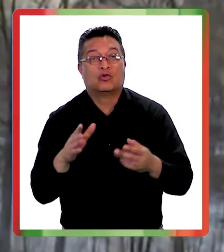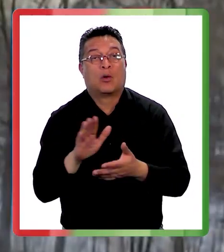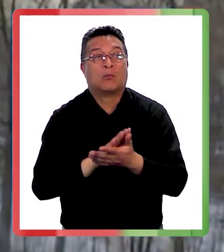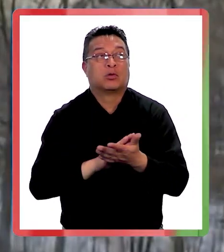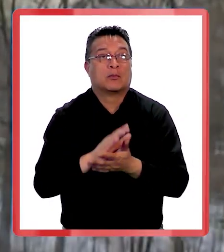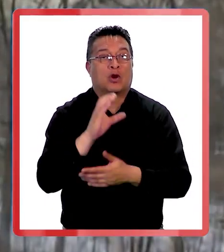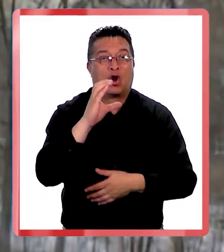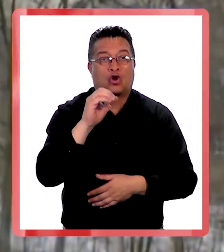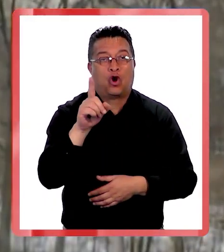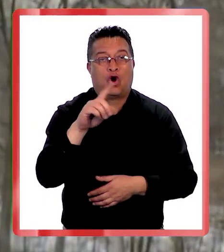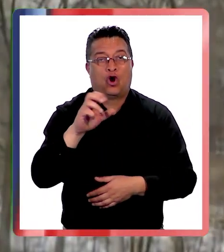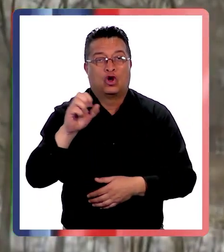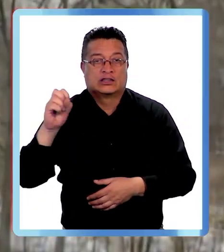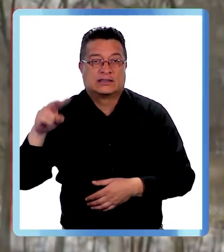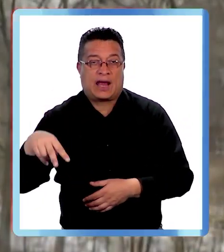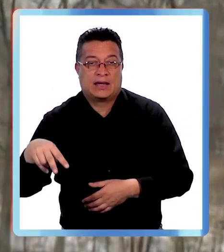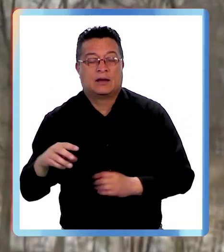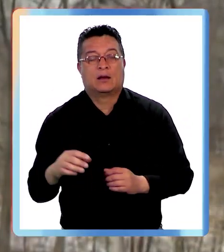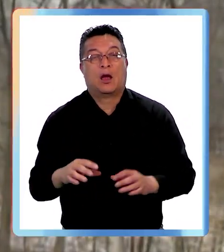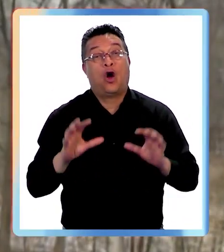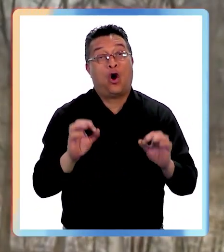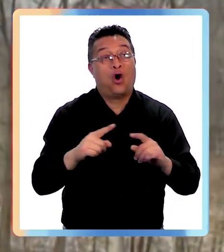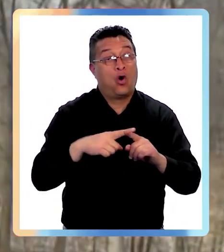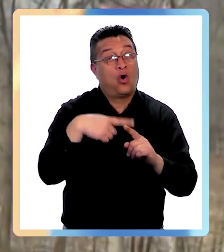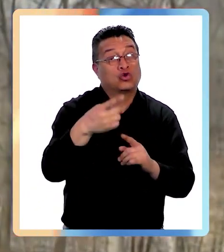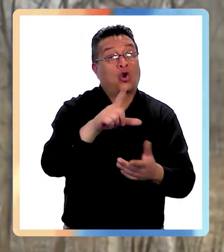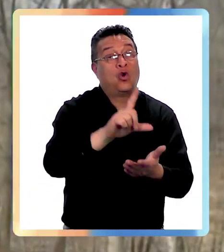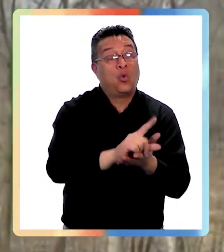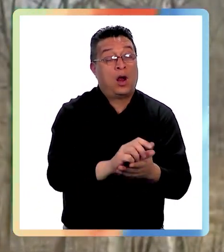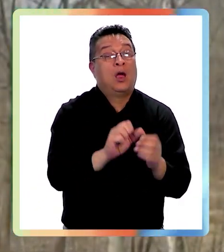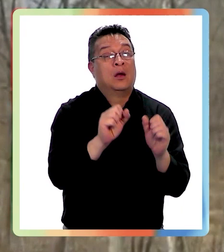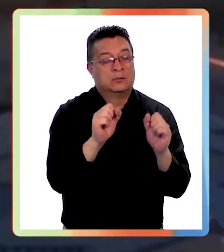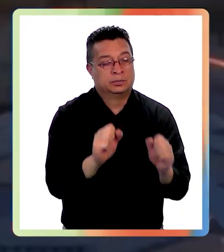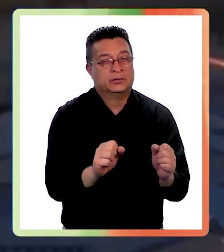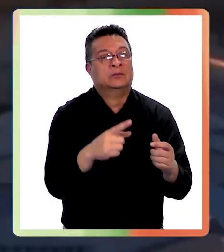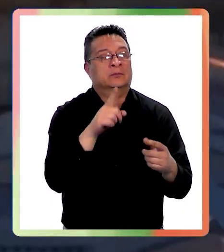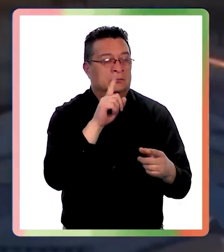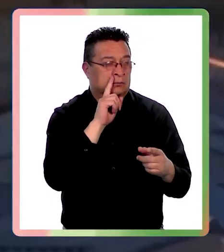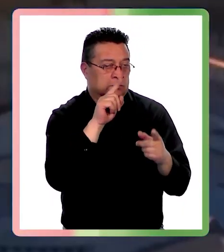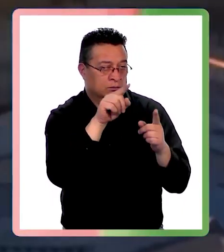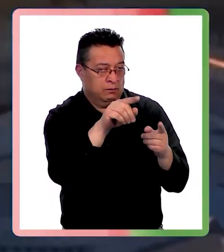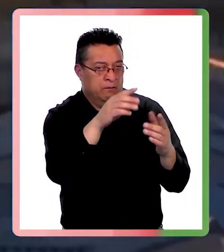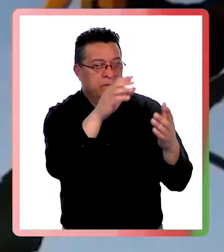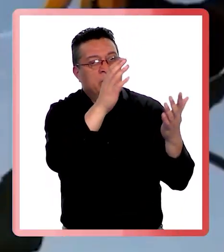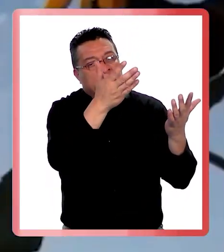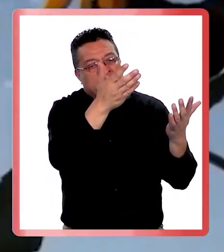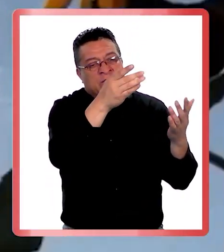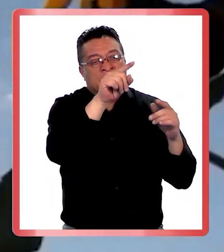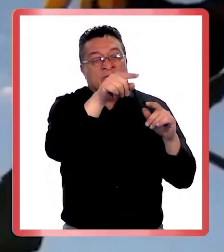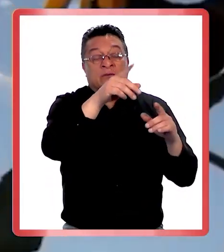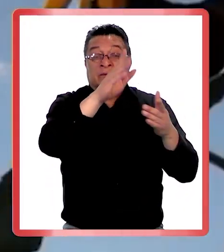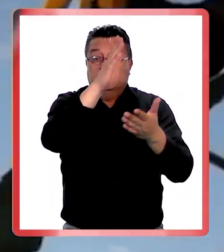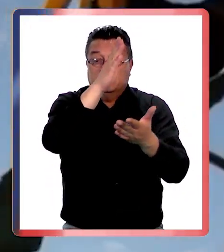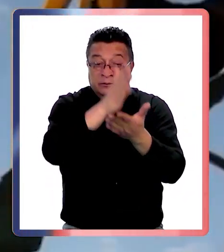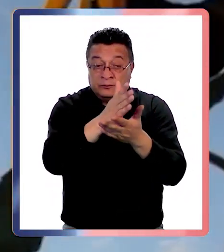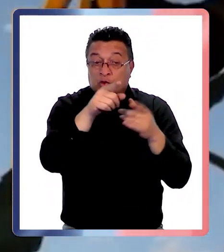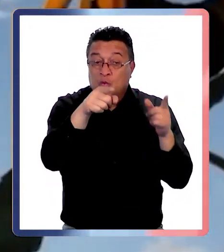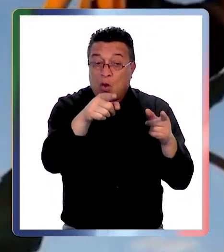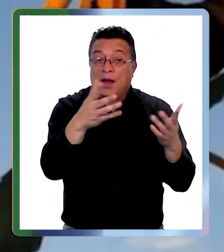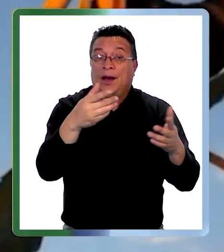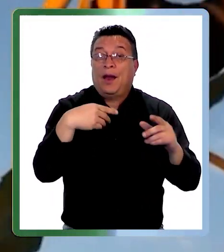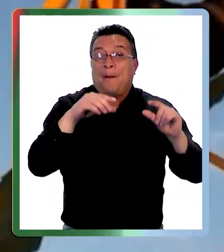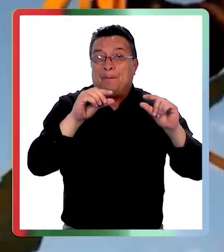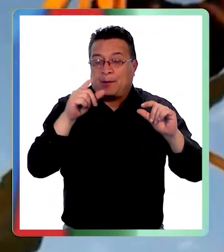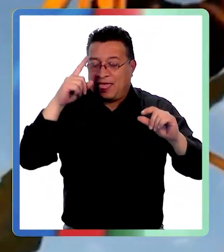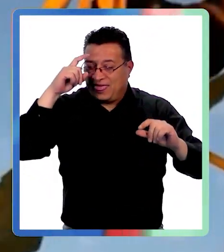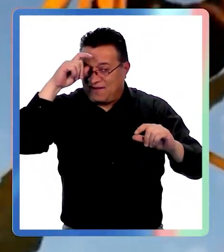en algún COSAM o en alguna parte pudieran tener esto. Ahora, de todas maneras, es